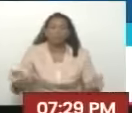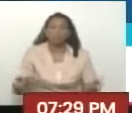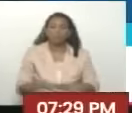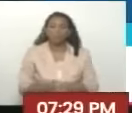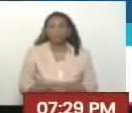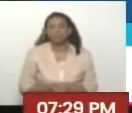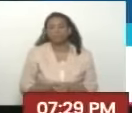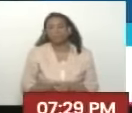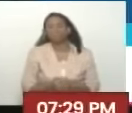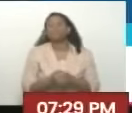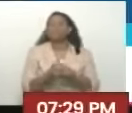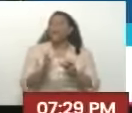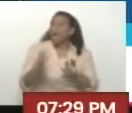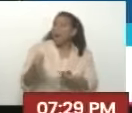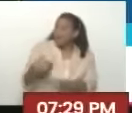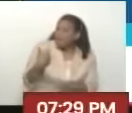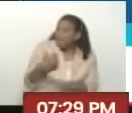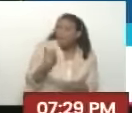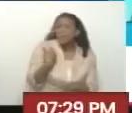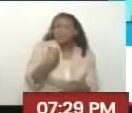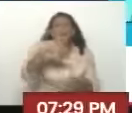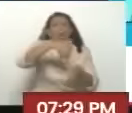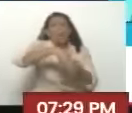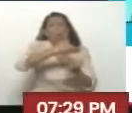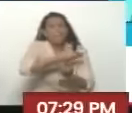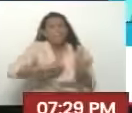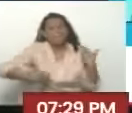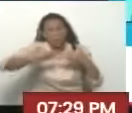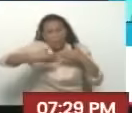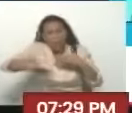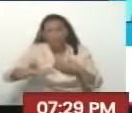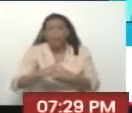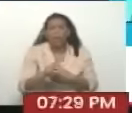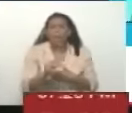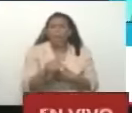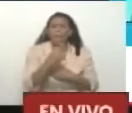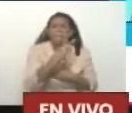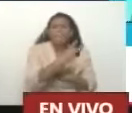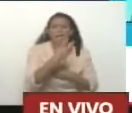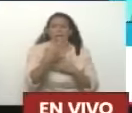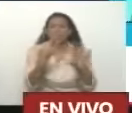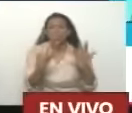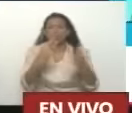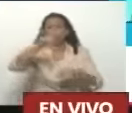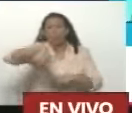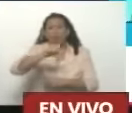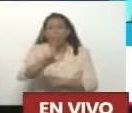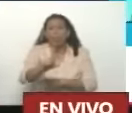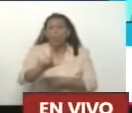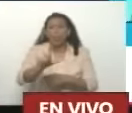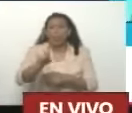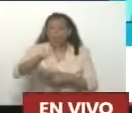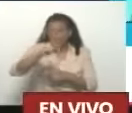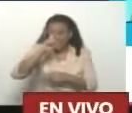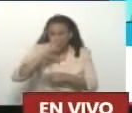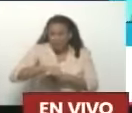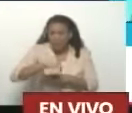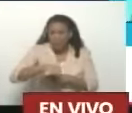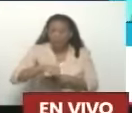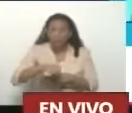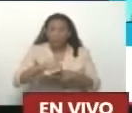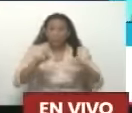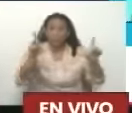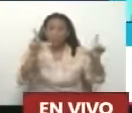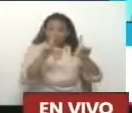A propósito De las elecciones Presidenciales Del próximo 28 de julio Presidente Los medios